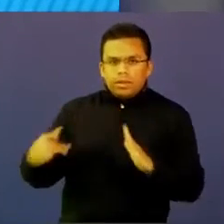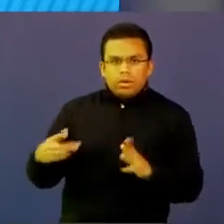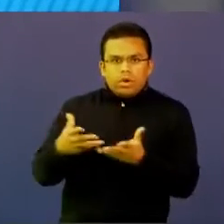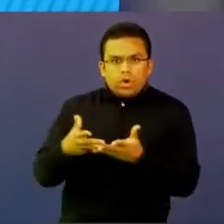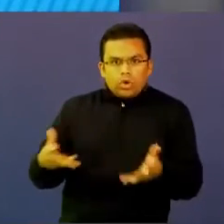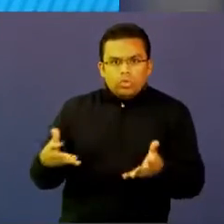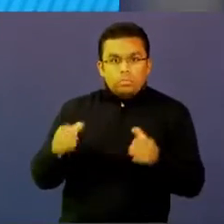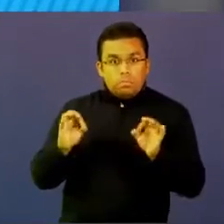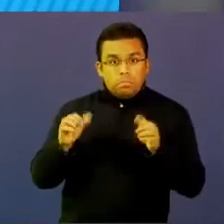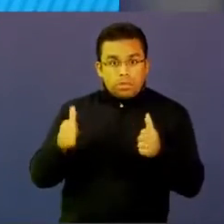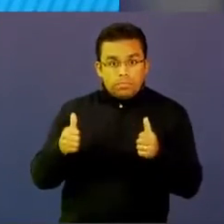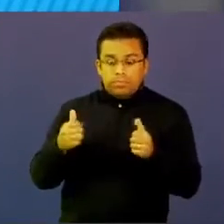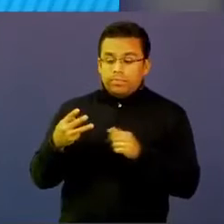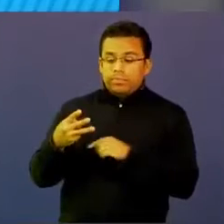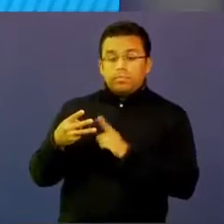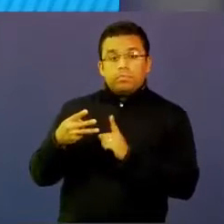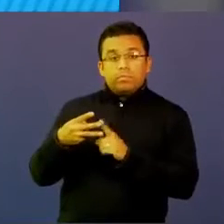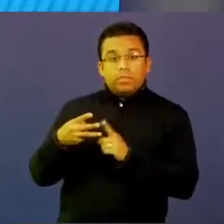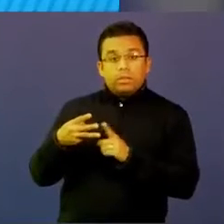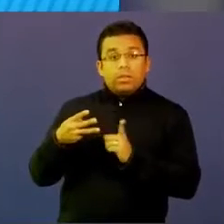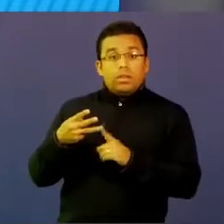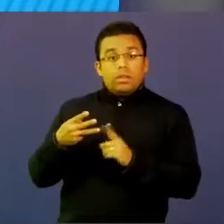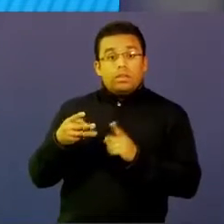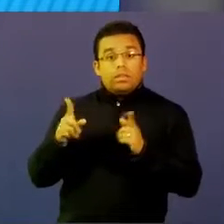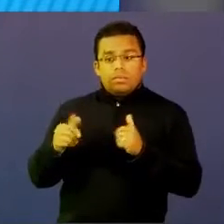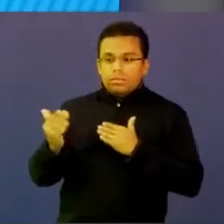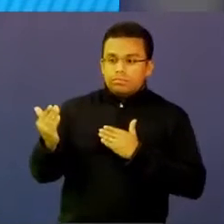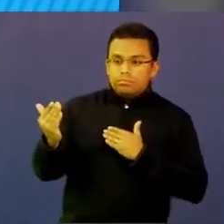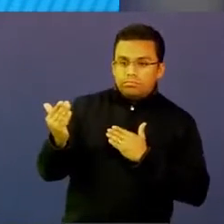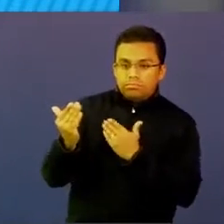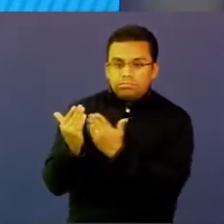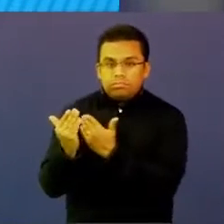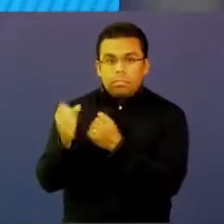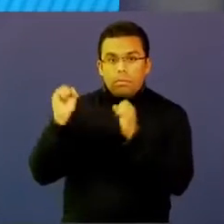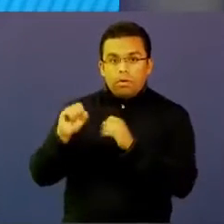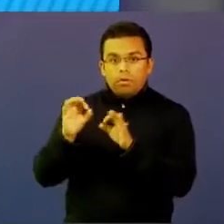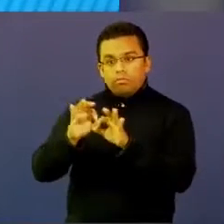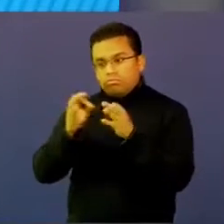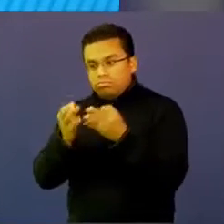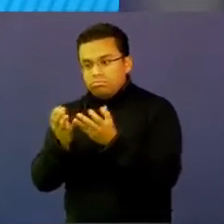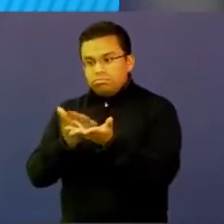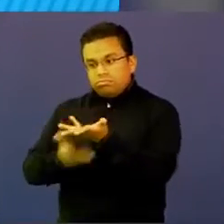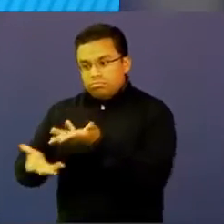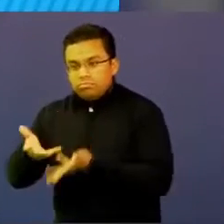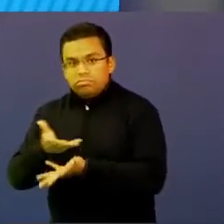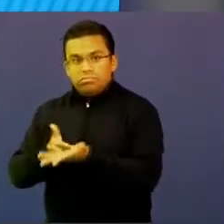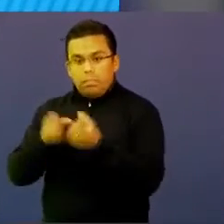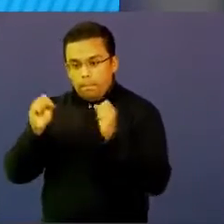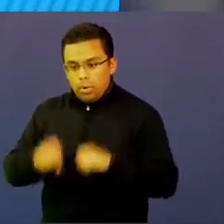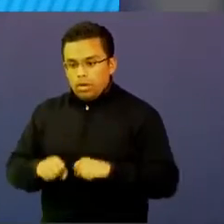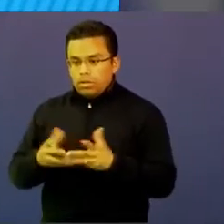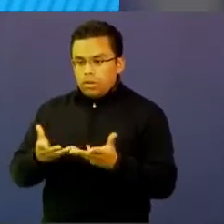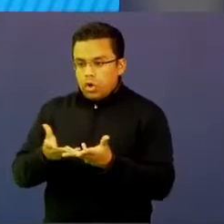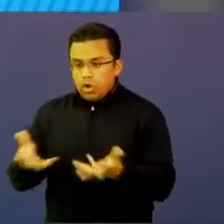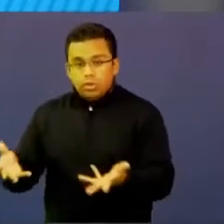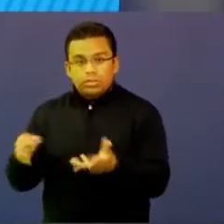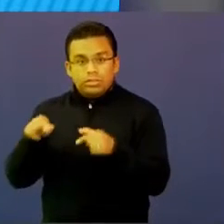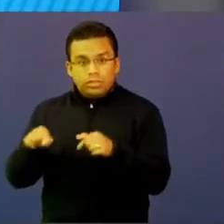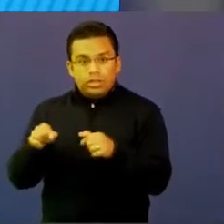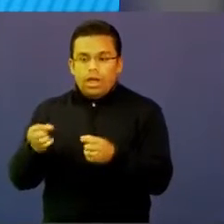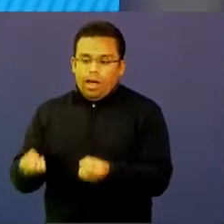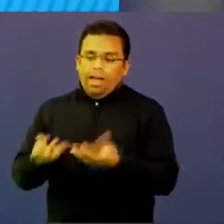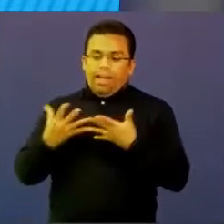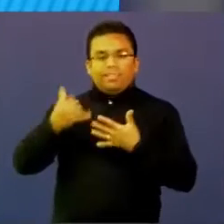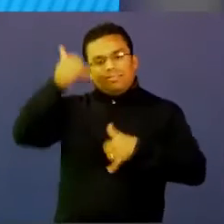acercarse y familiarizarse con aquello que va a convertir en recurso para la didáctica. Tiene una segunda